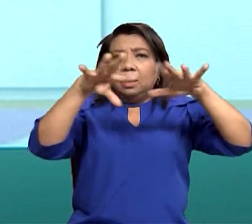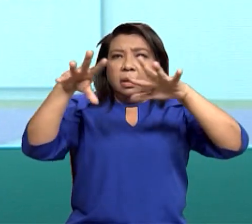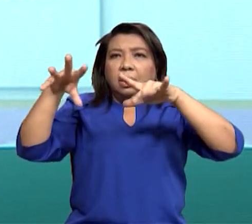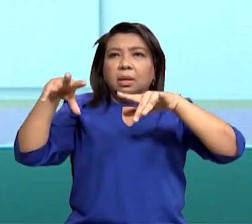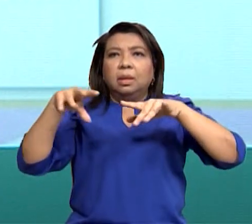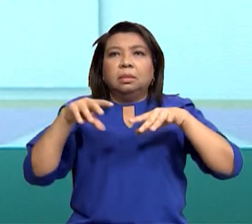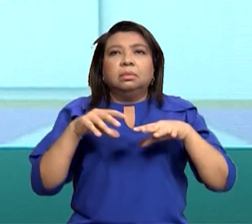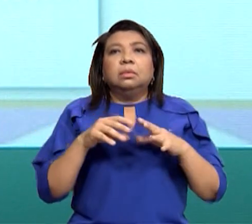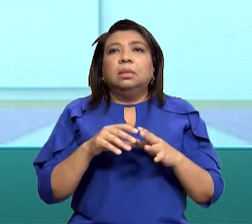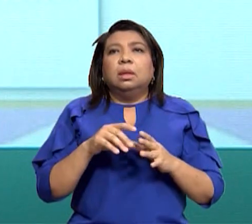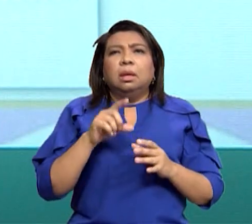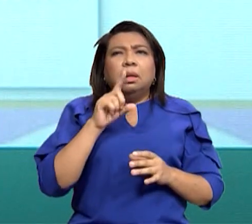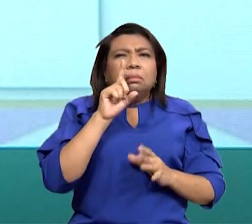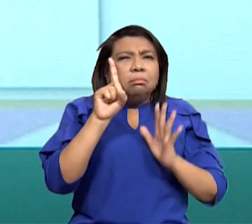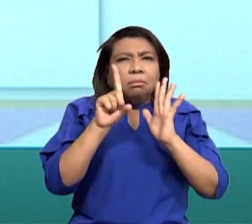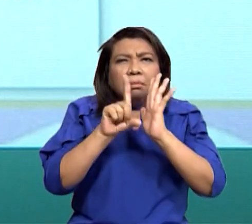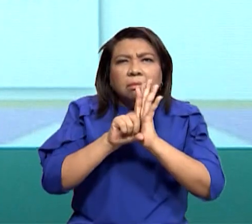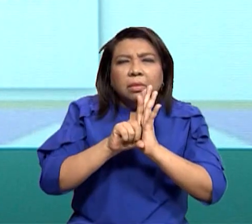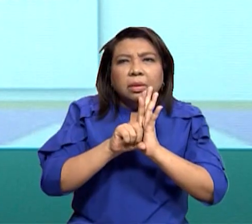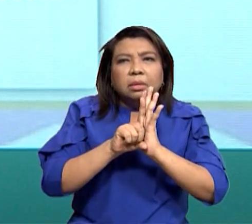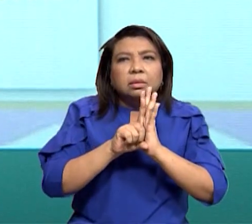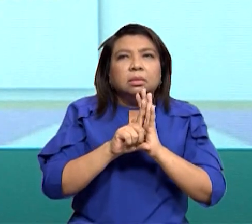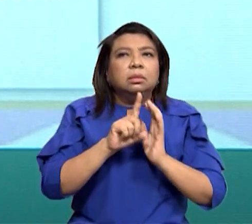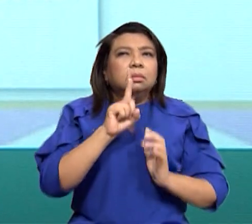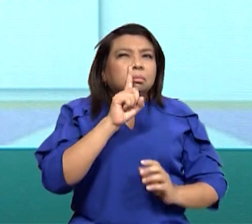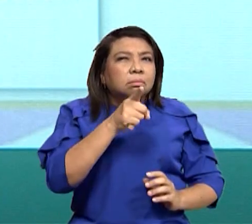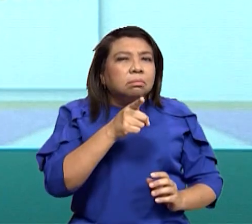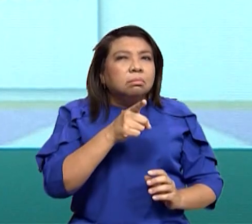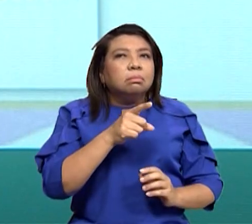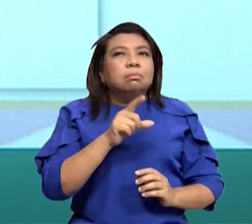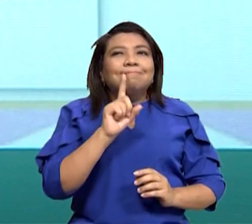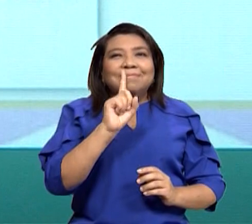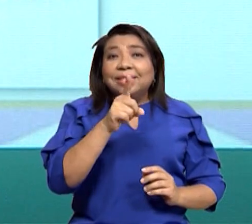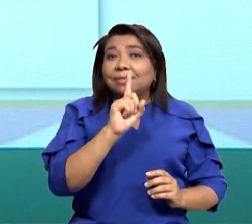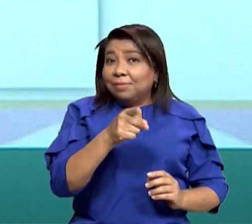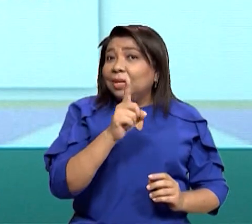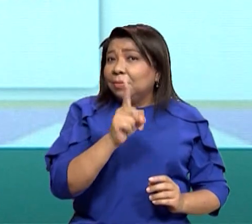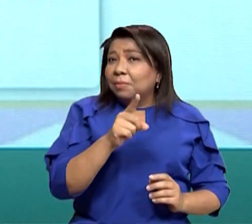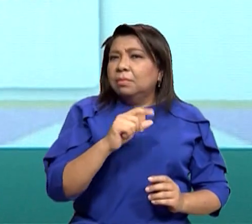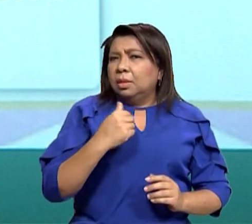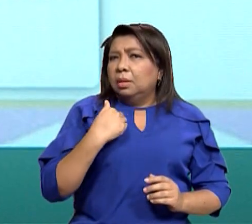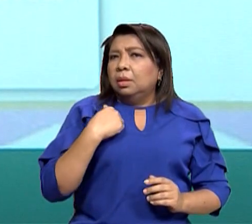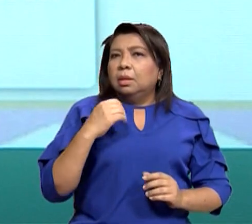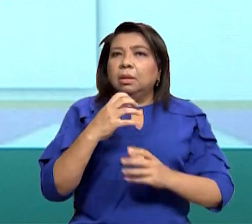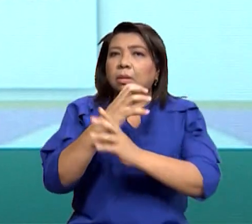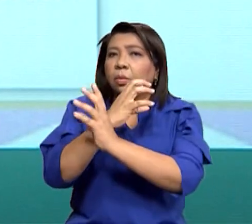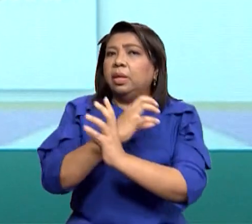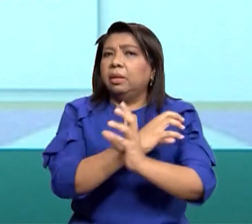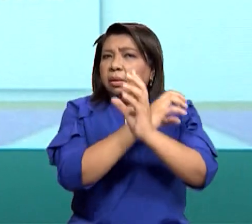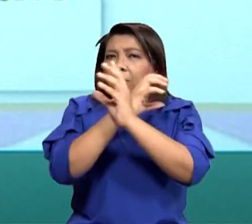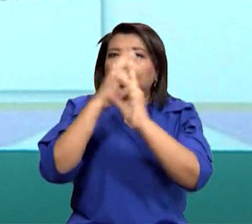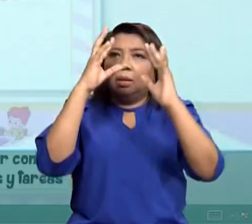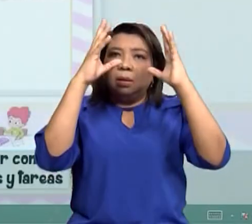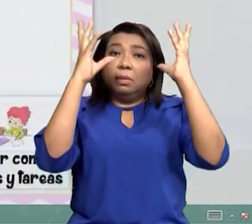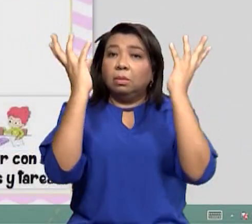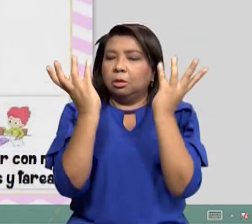derecho de cuidar el medio ambiente? ¿O es un deber de cada uno de nosotros? Sería un